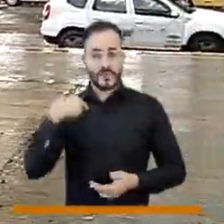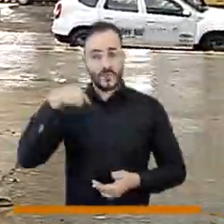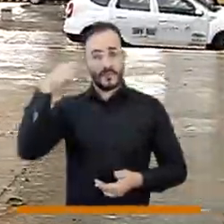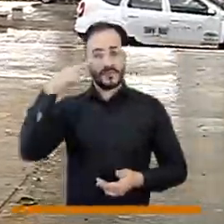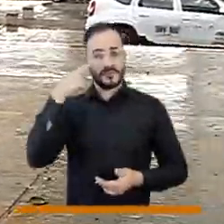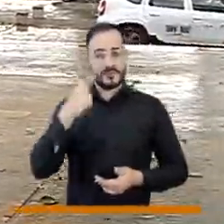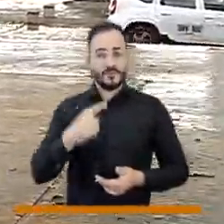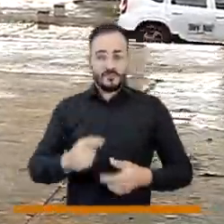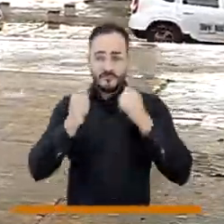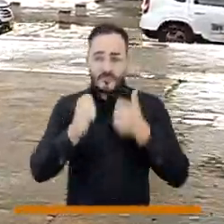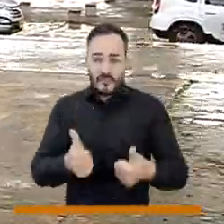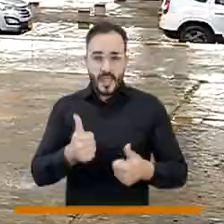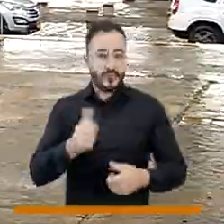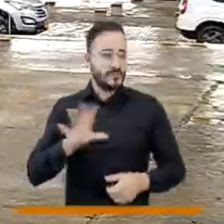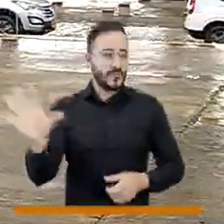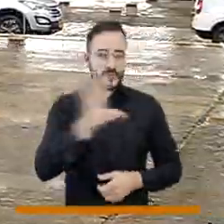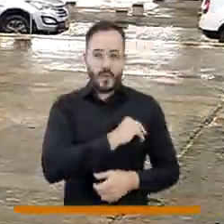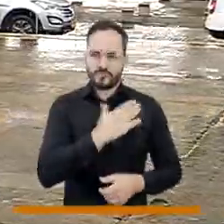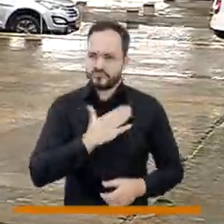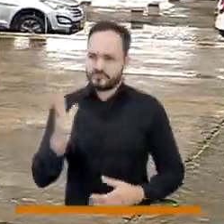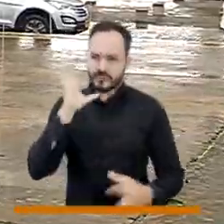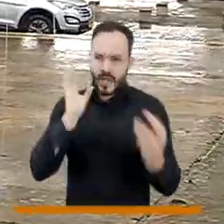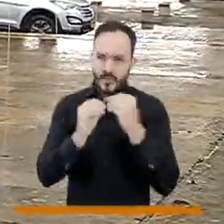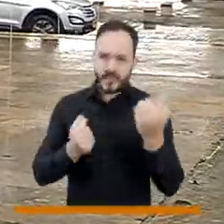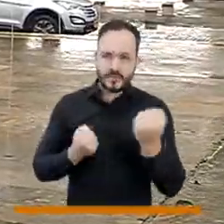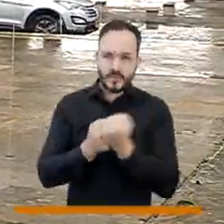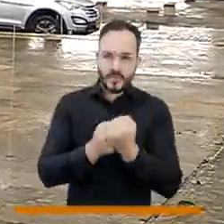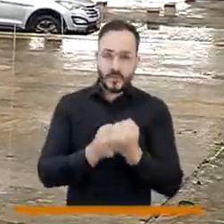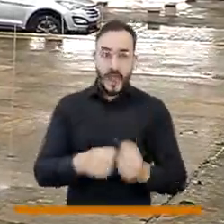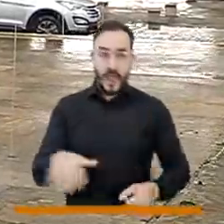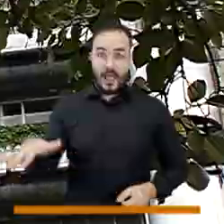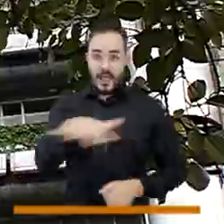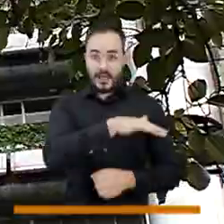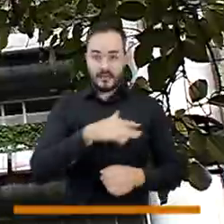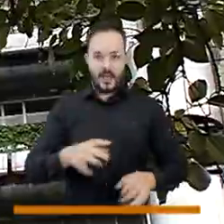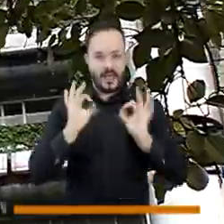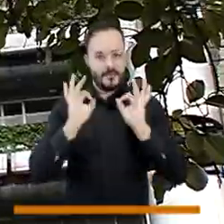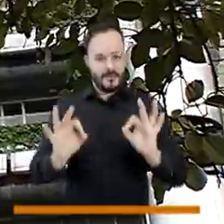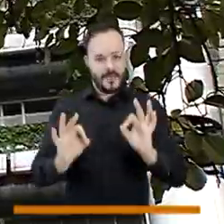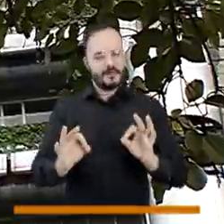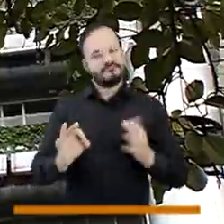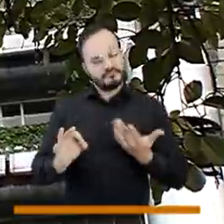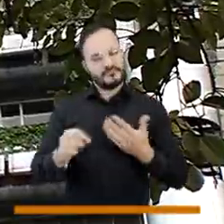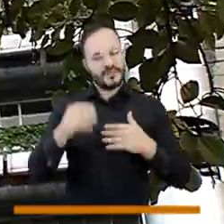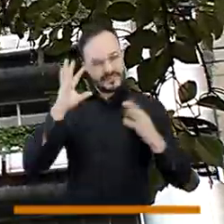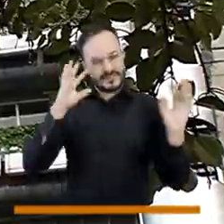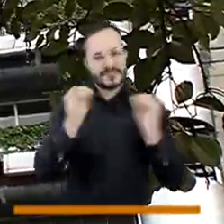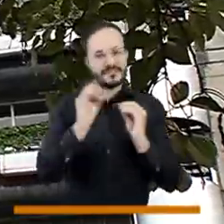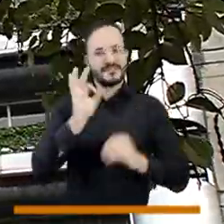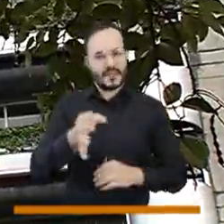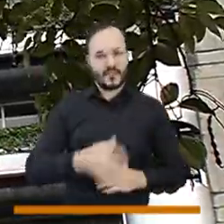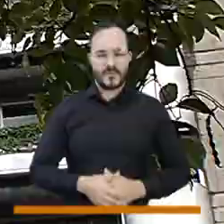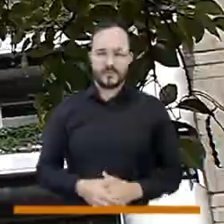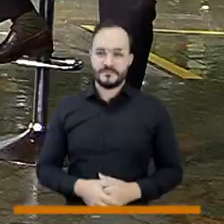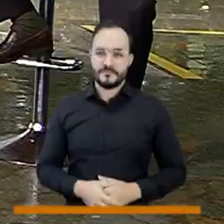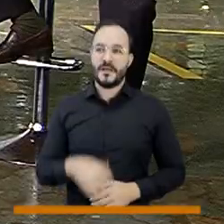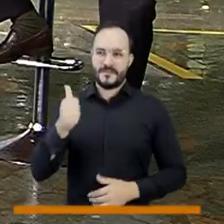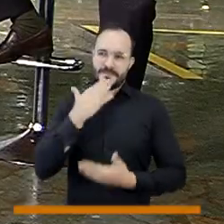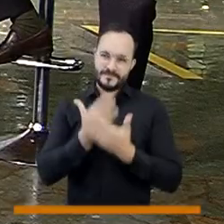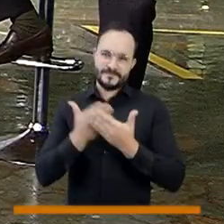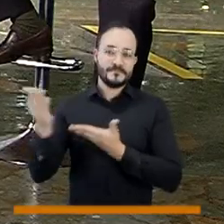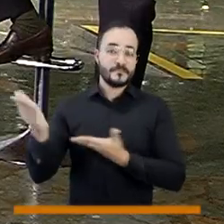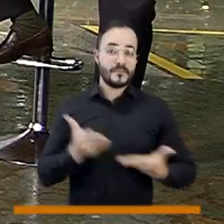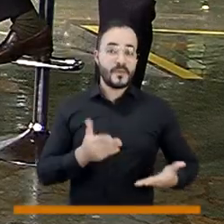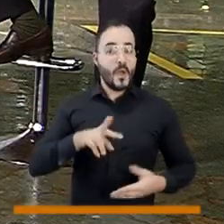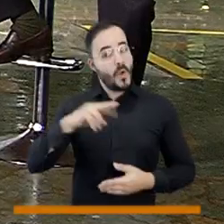fundamentalmente de la buena disposición de todo mundo en lograr que se dé ese acuerdo de renegociación. Y démosle también la bienvenida